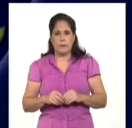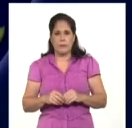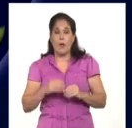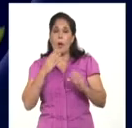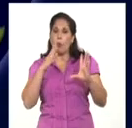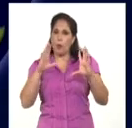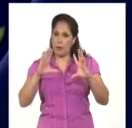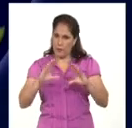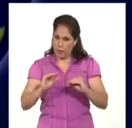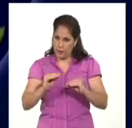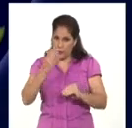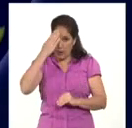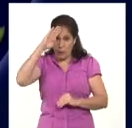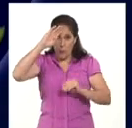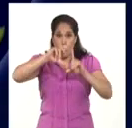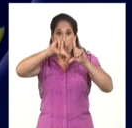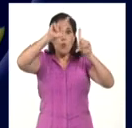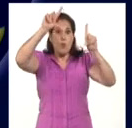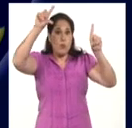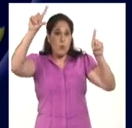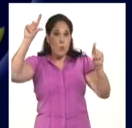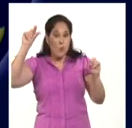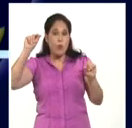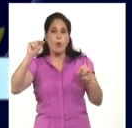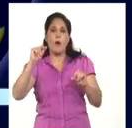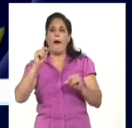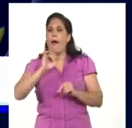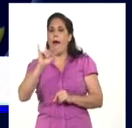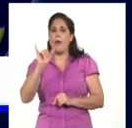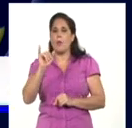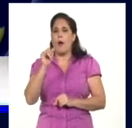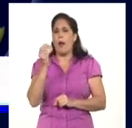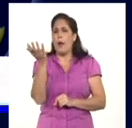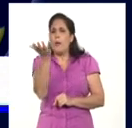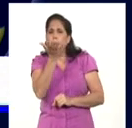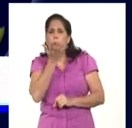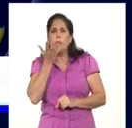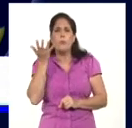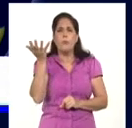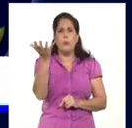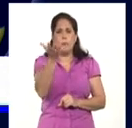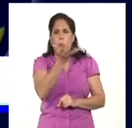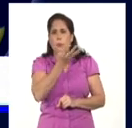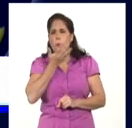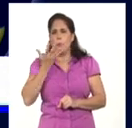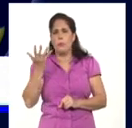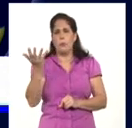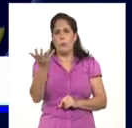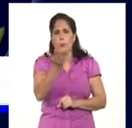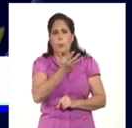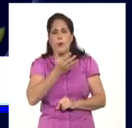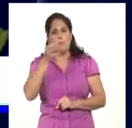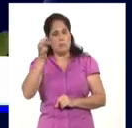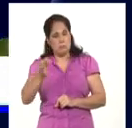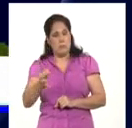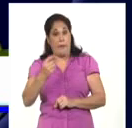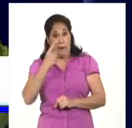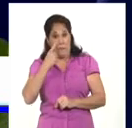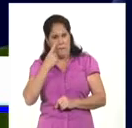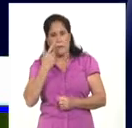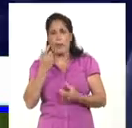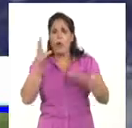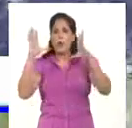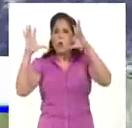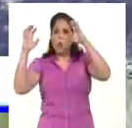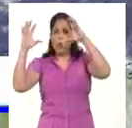Buenas noches, Cuba se halla bajo la influencia de la dorsal de altas presiones y en correspondencia con ellos se puede apreciar poca